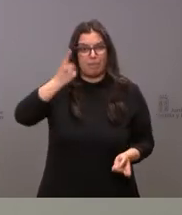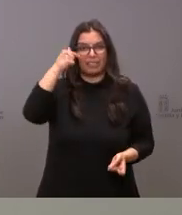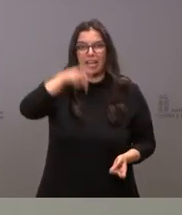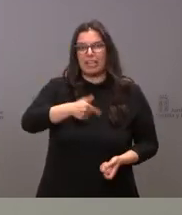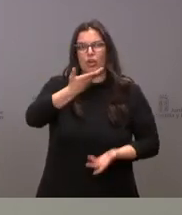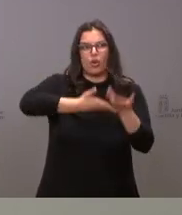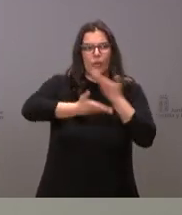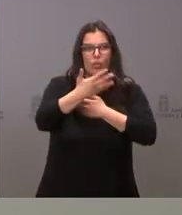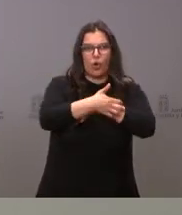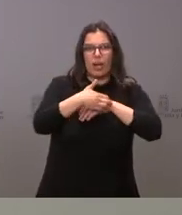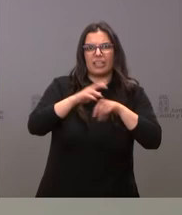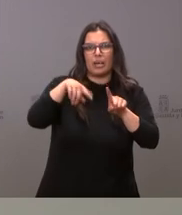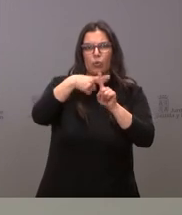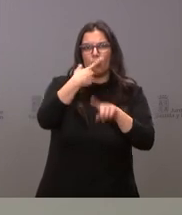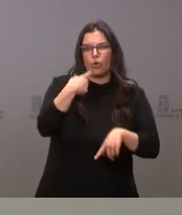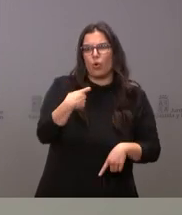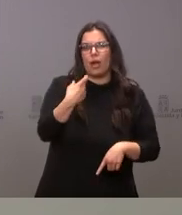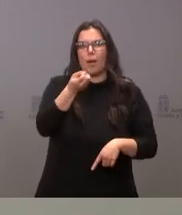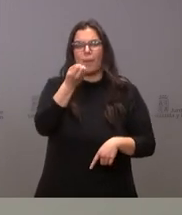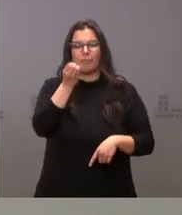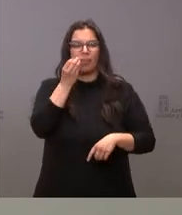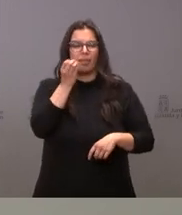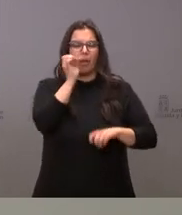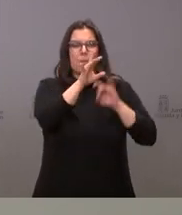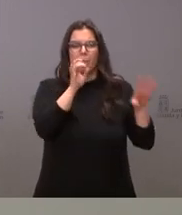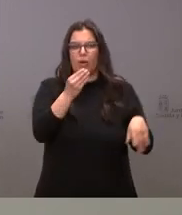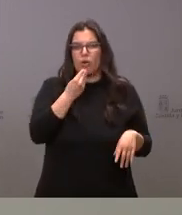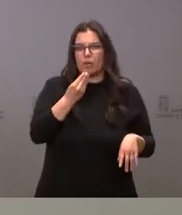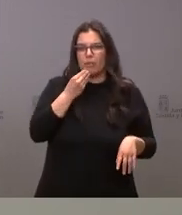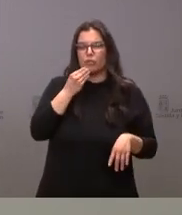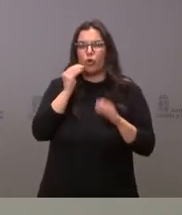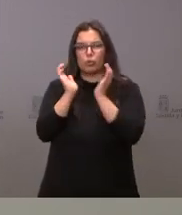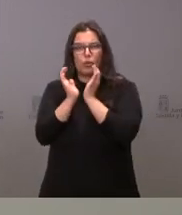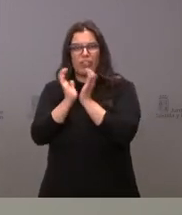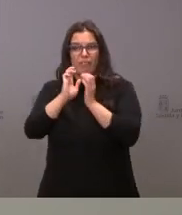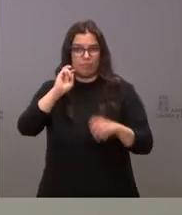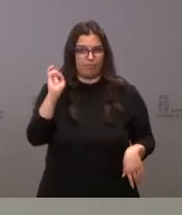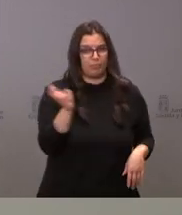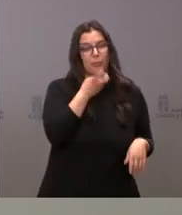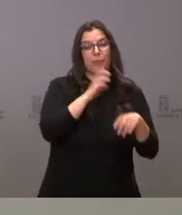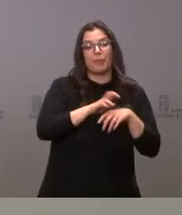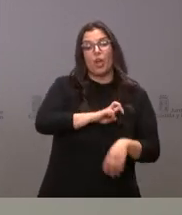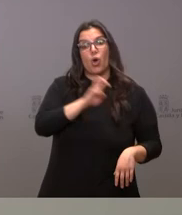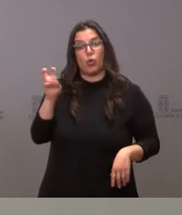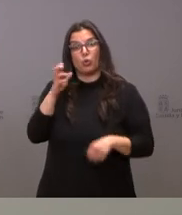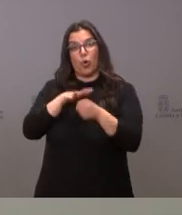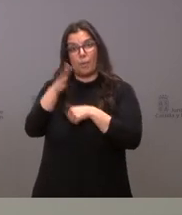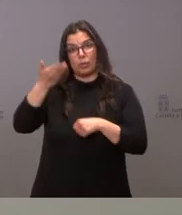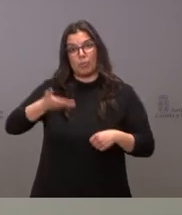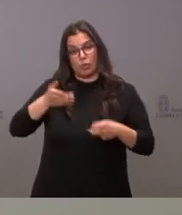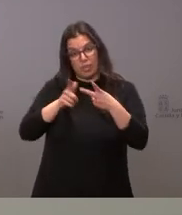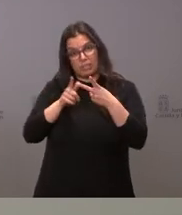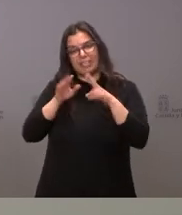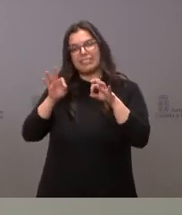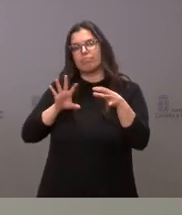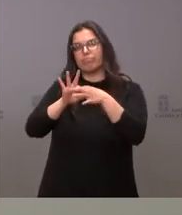colaboración con Caritas con Cruz Roja con el Banco de Alimentos y con UNICEF como usted conoce y un segundo ámbito muy importante es el que tiene que ver con el empleo